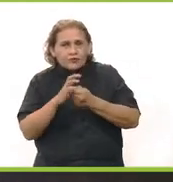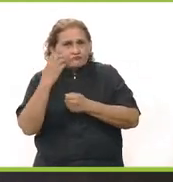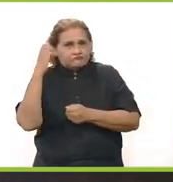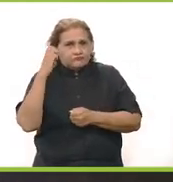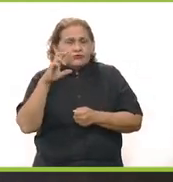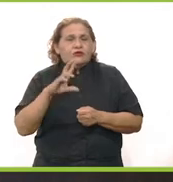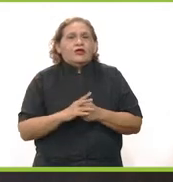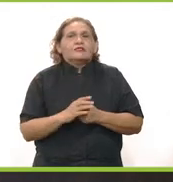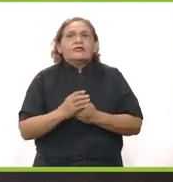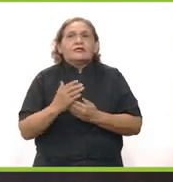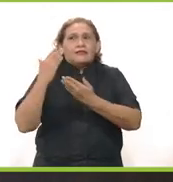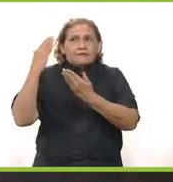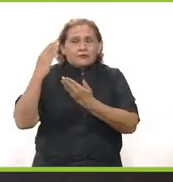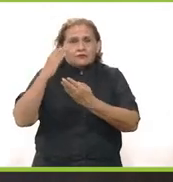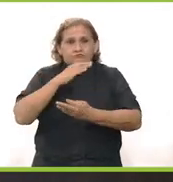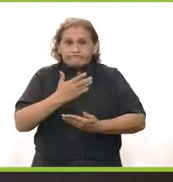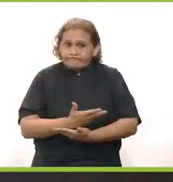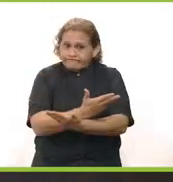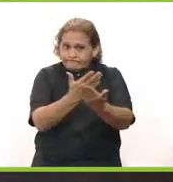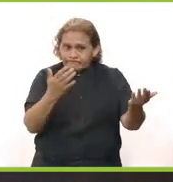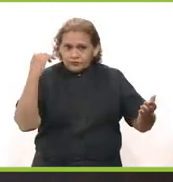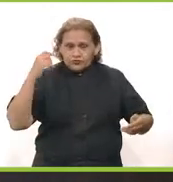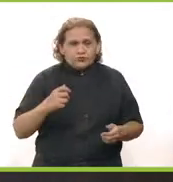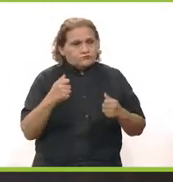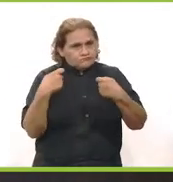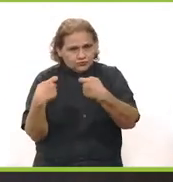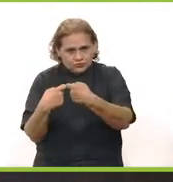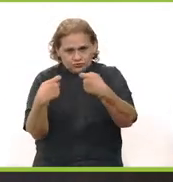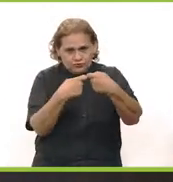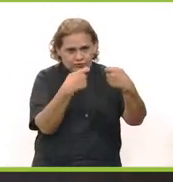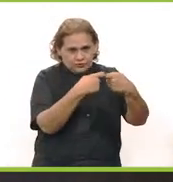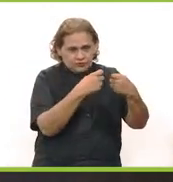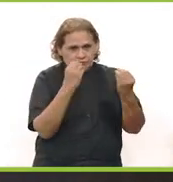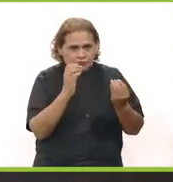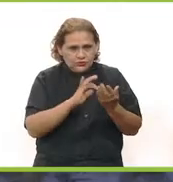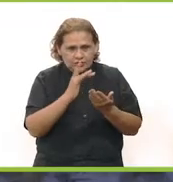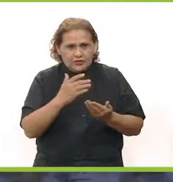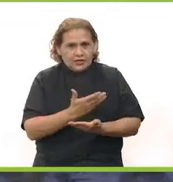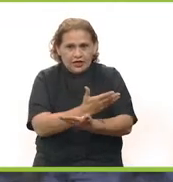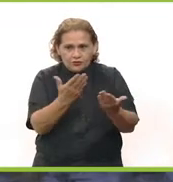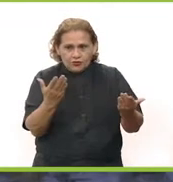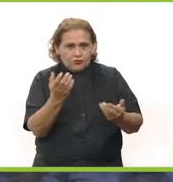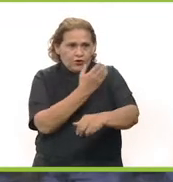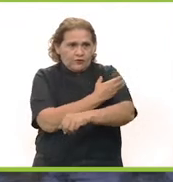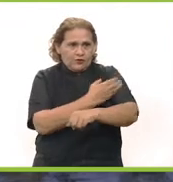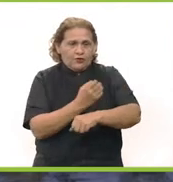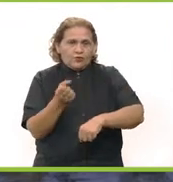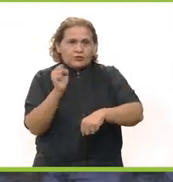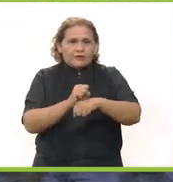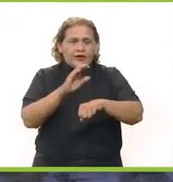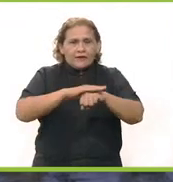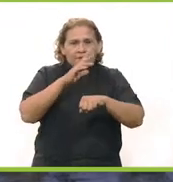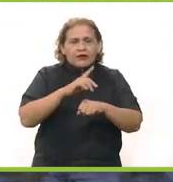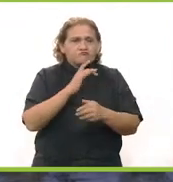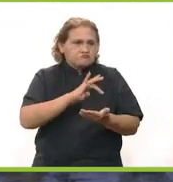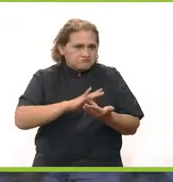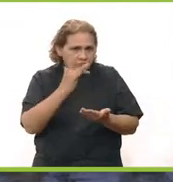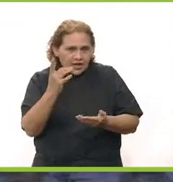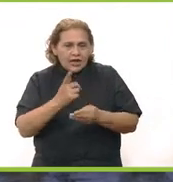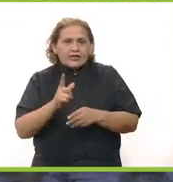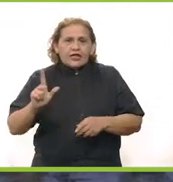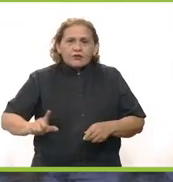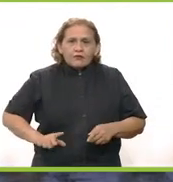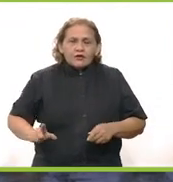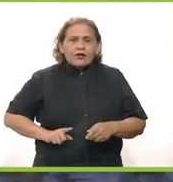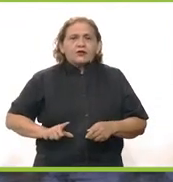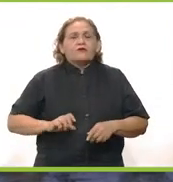tema del coronavirus en el mes de enero. Así que pedirle a todos los yucatecos su colaboración. Muchas gracias a todos por acompañarnos una semana